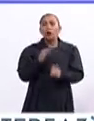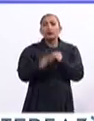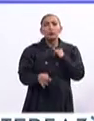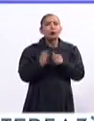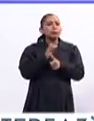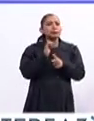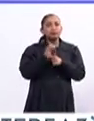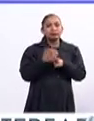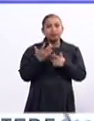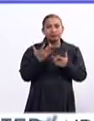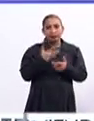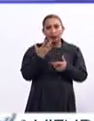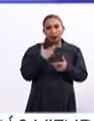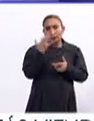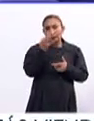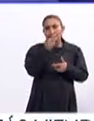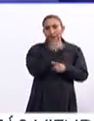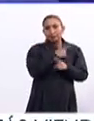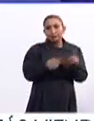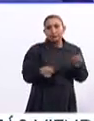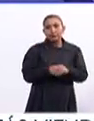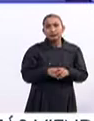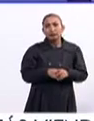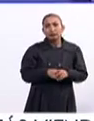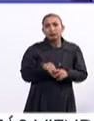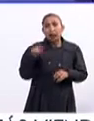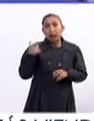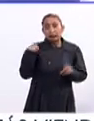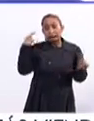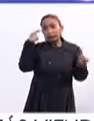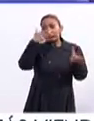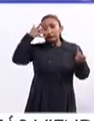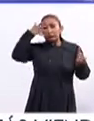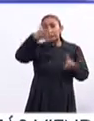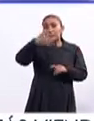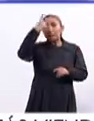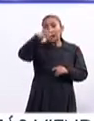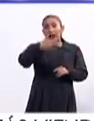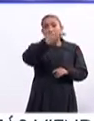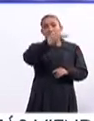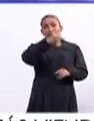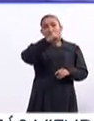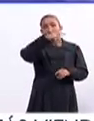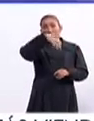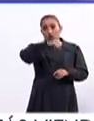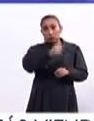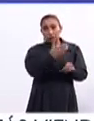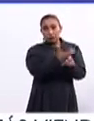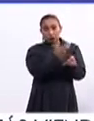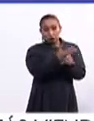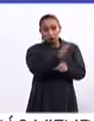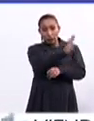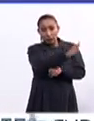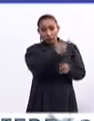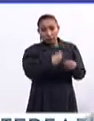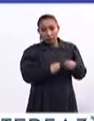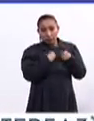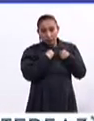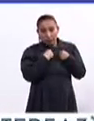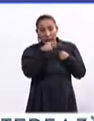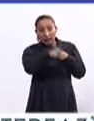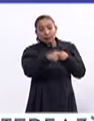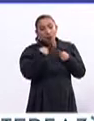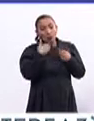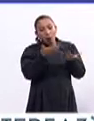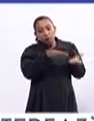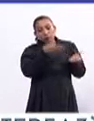entonces, tenemos ya un minuto y medio, César. Es el gran reto para la hispanidad, los hispanos en Estados Unidos, es lograr